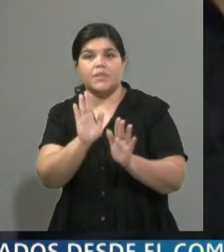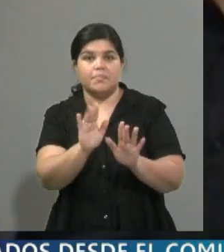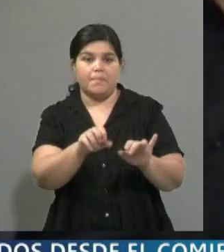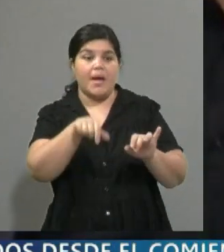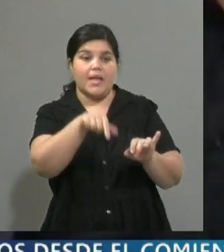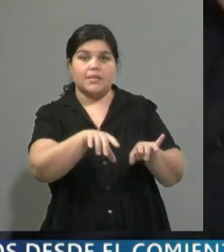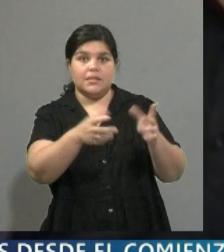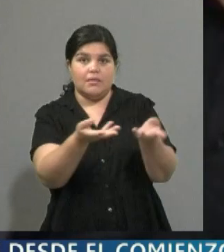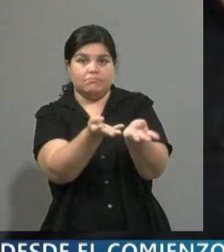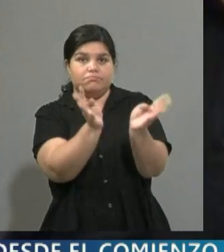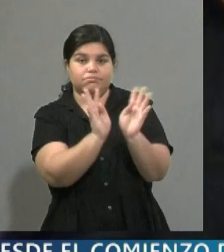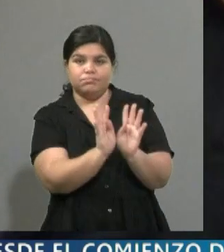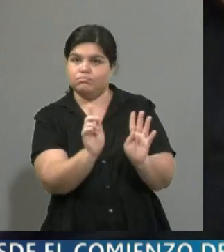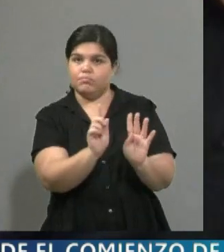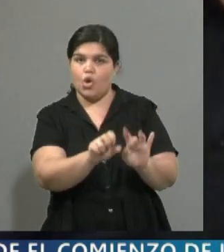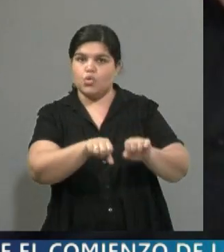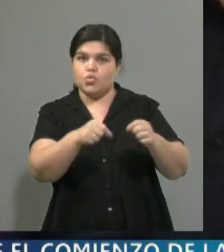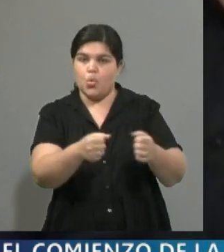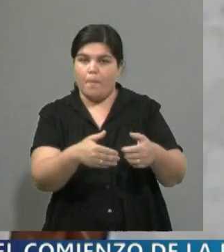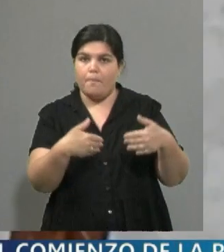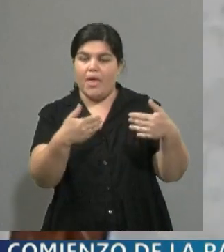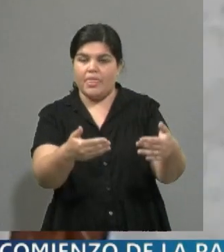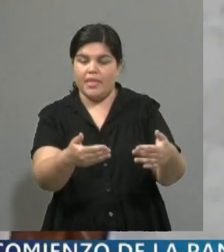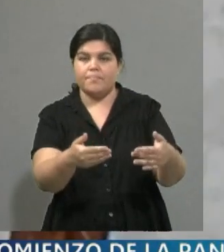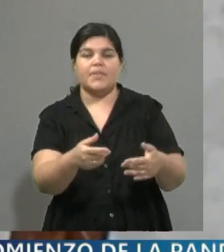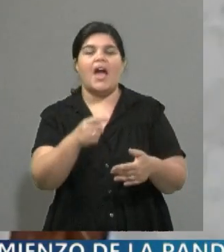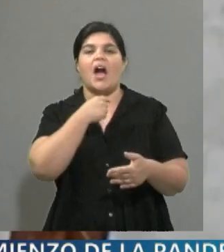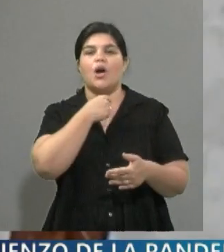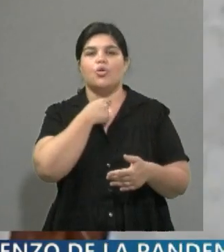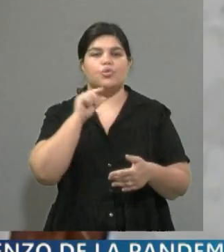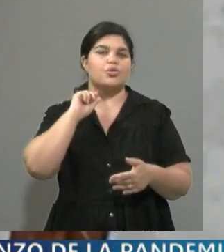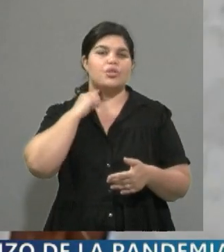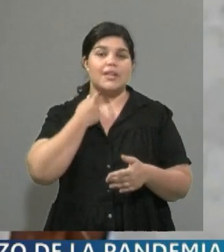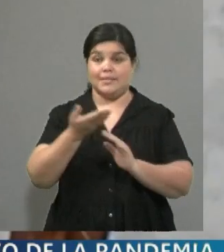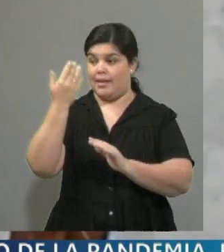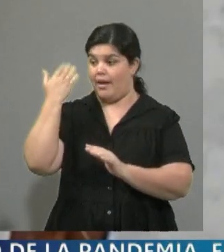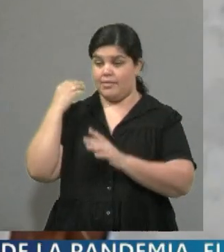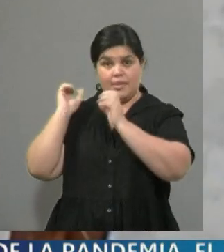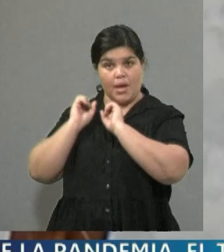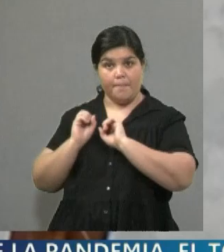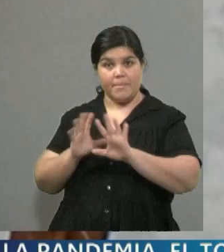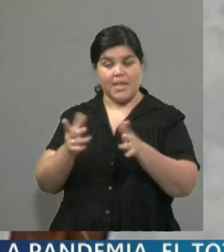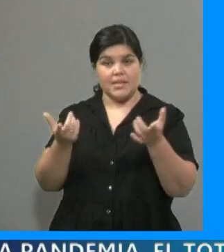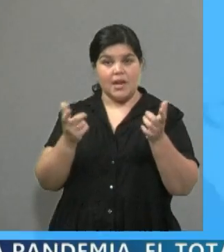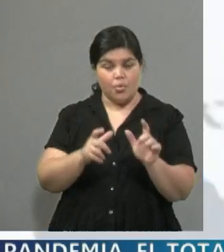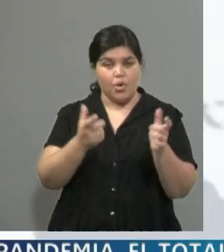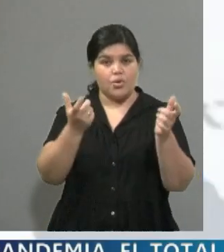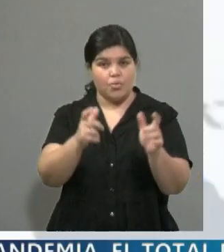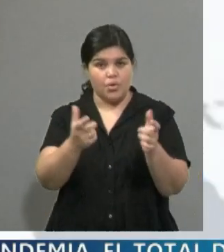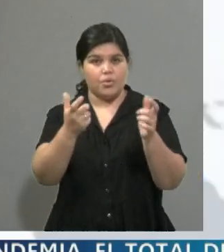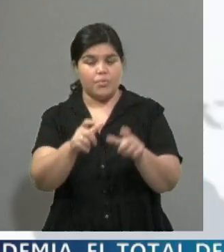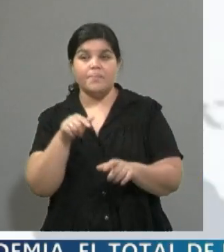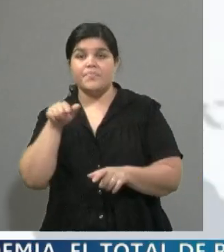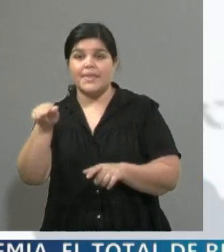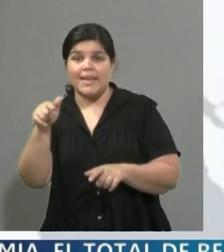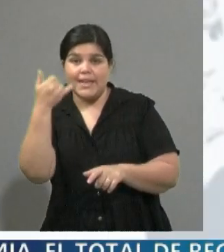y que recordemos que durante, digamos, cuando el 13 de agosto se inician estas negociaciones fue también nombrado como